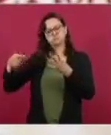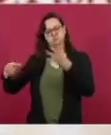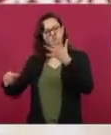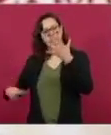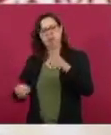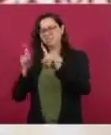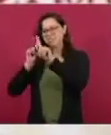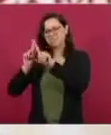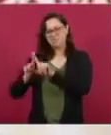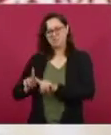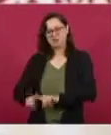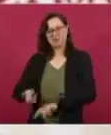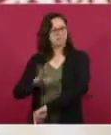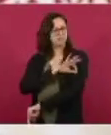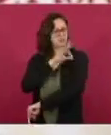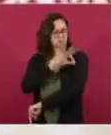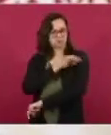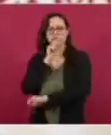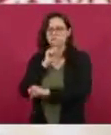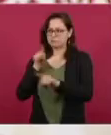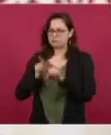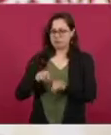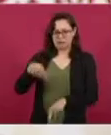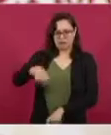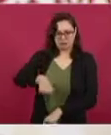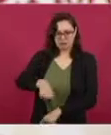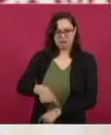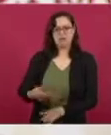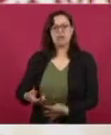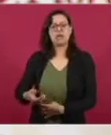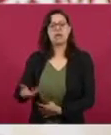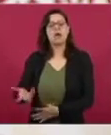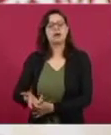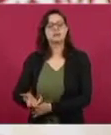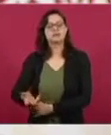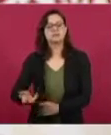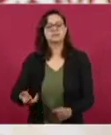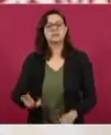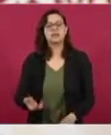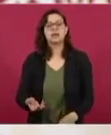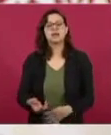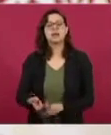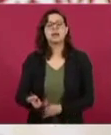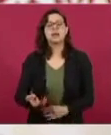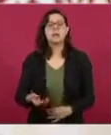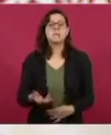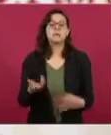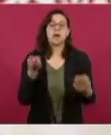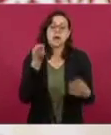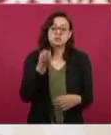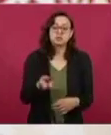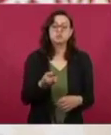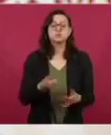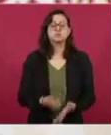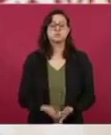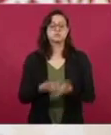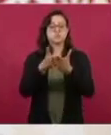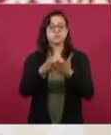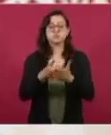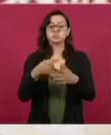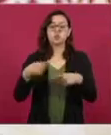inversiones y convenios 2022 hasta